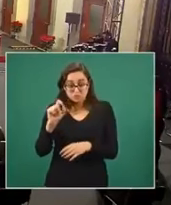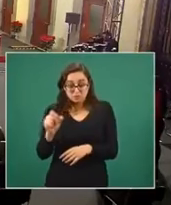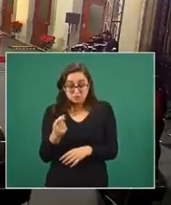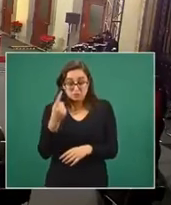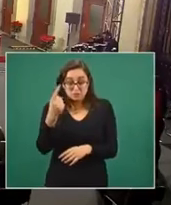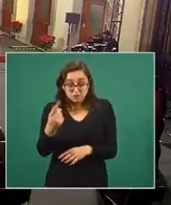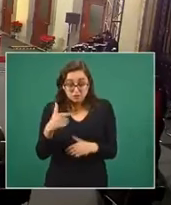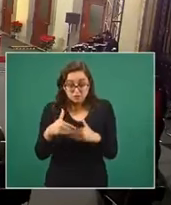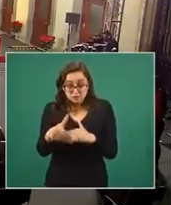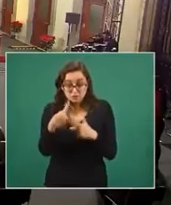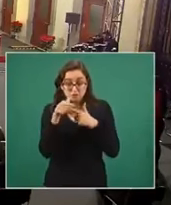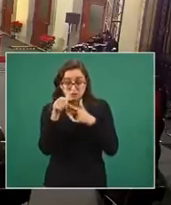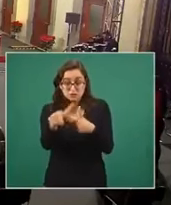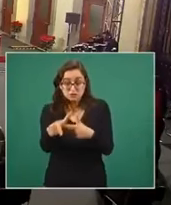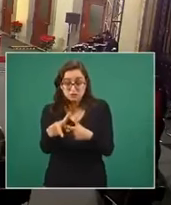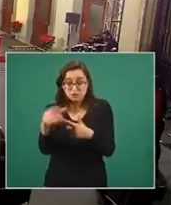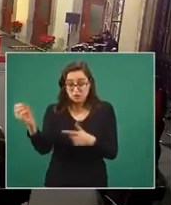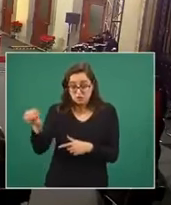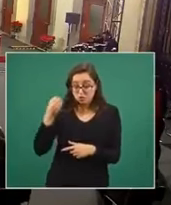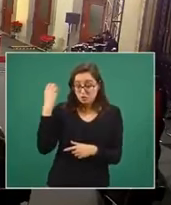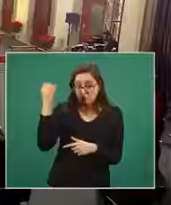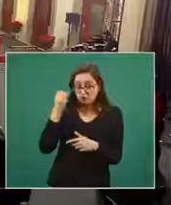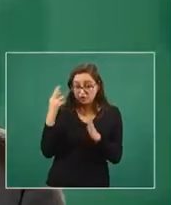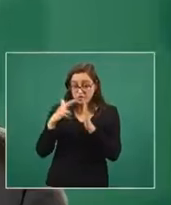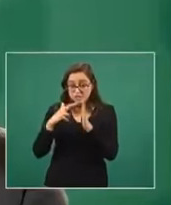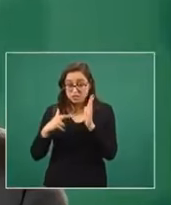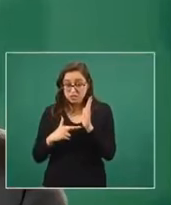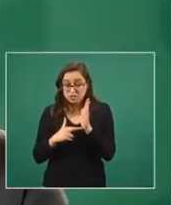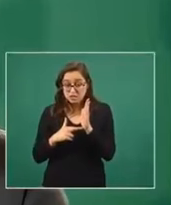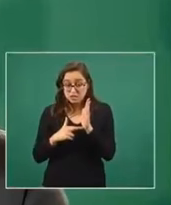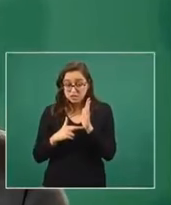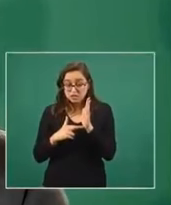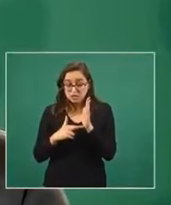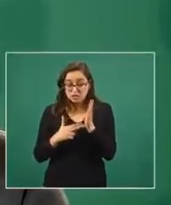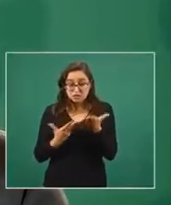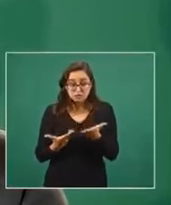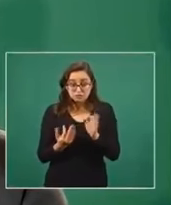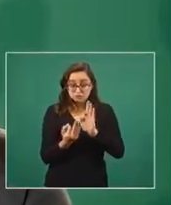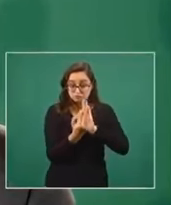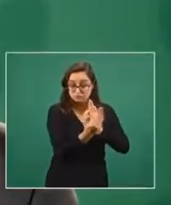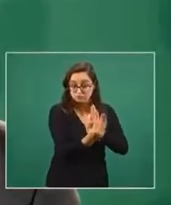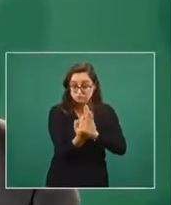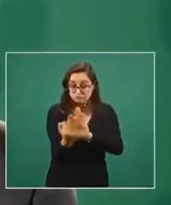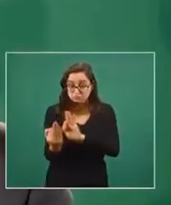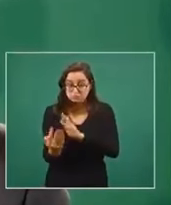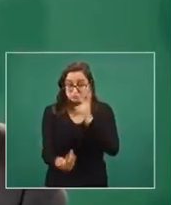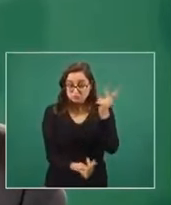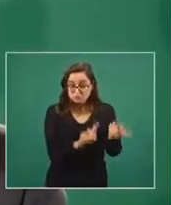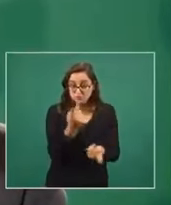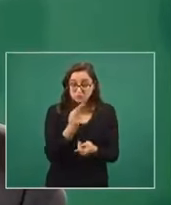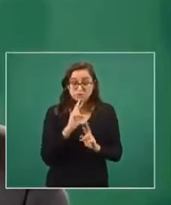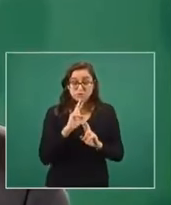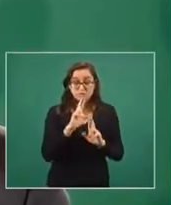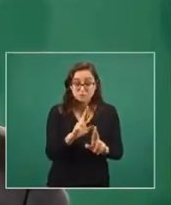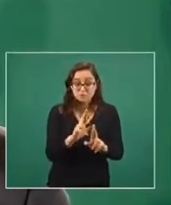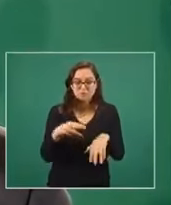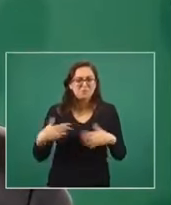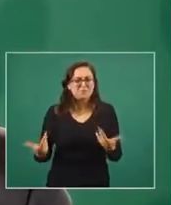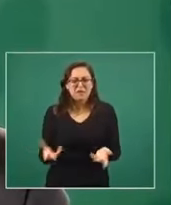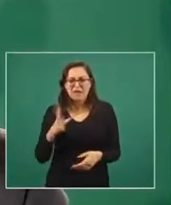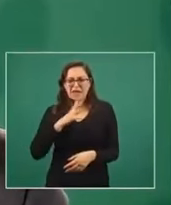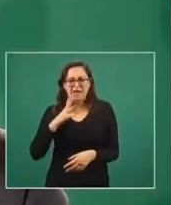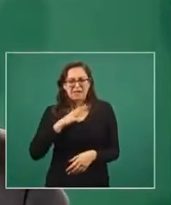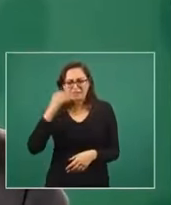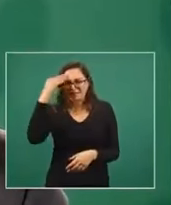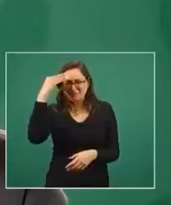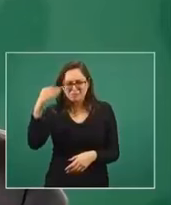La regla básica de una conferencia de prensa es se escucha lo que se pregunta, ¿no es cierto? Bueno. Tenemos mañana, mañana tenemos muchas